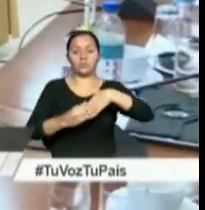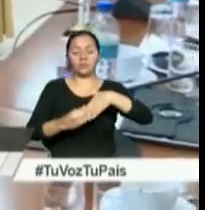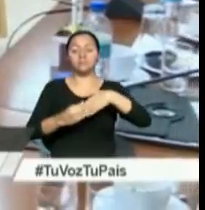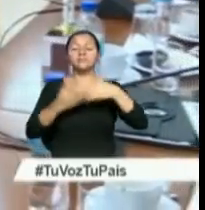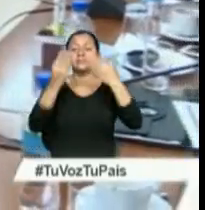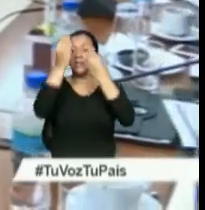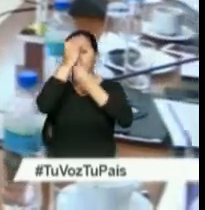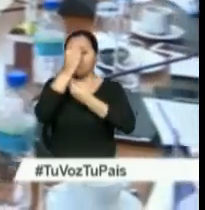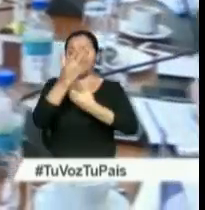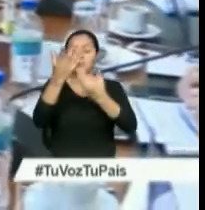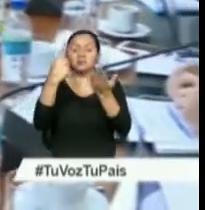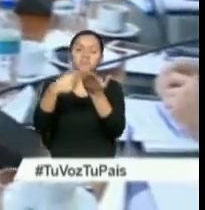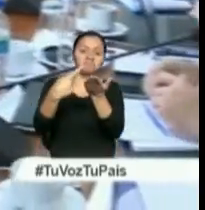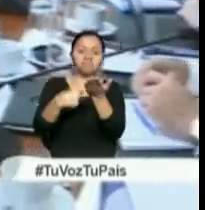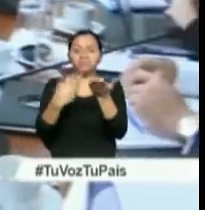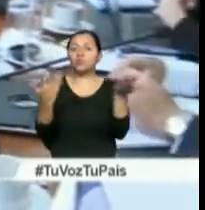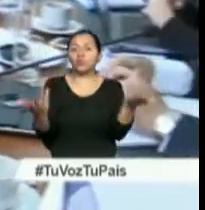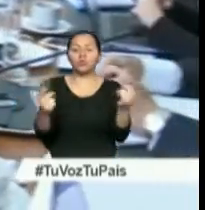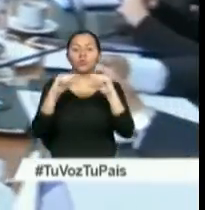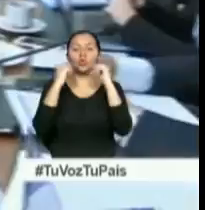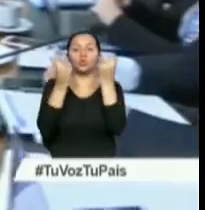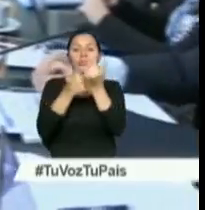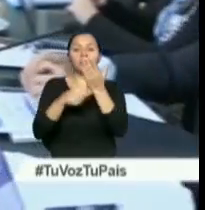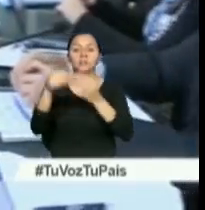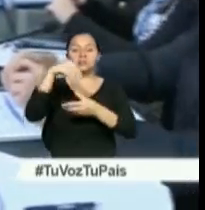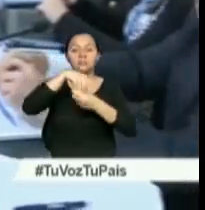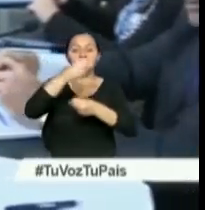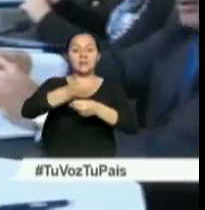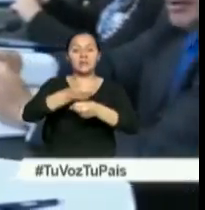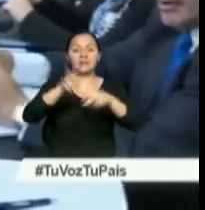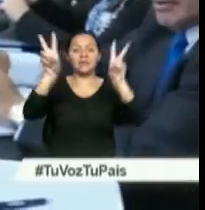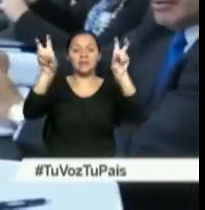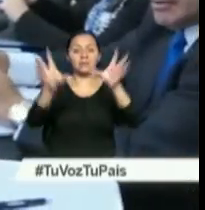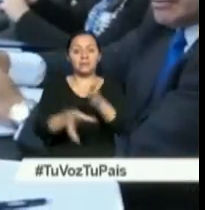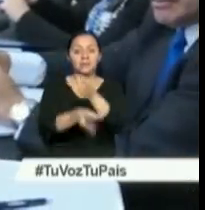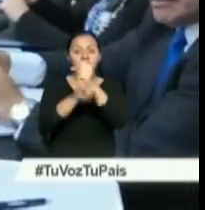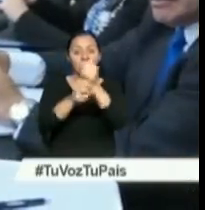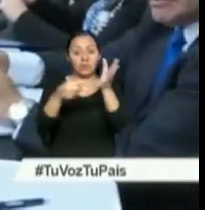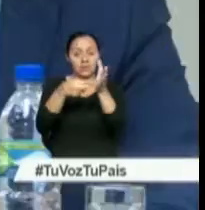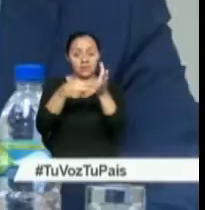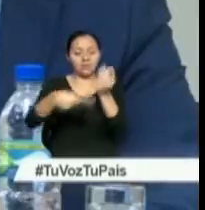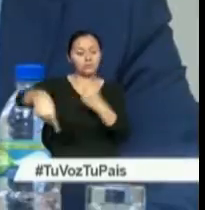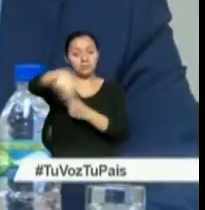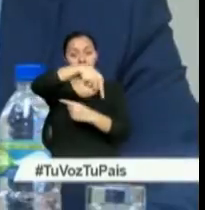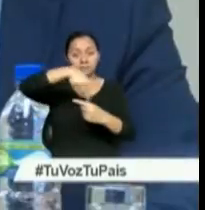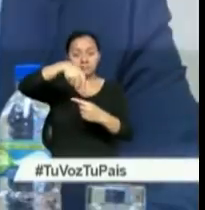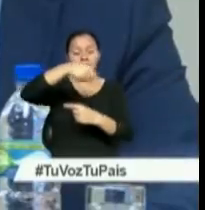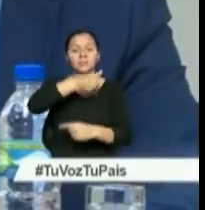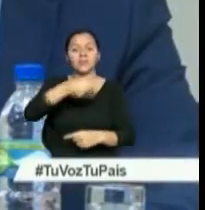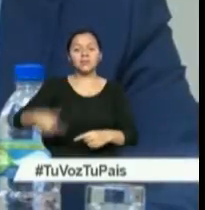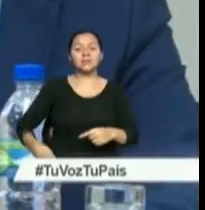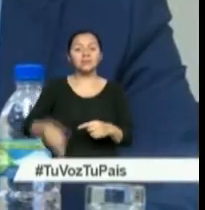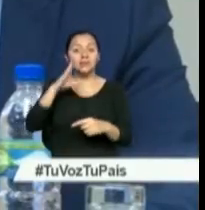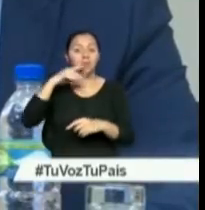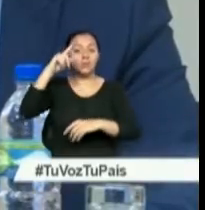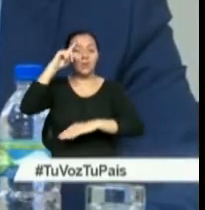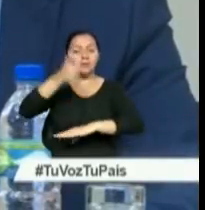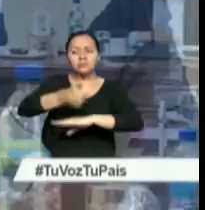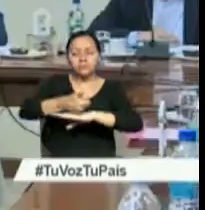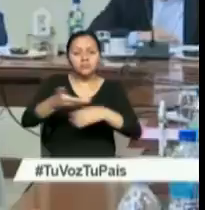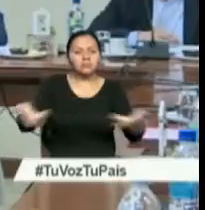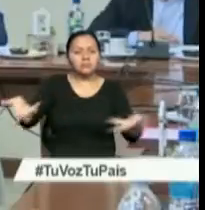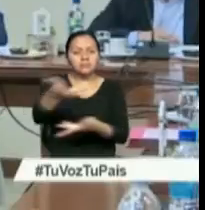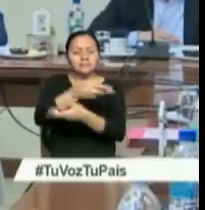La información fue analizada en el Gabinete Sectorial de Seguridad. En el encuentro, el presidente de la República, Rafael Correa,